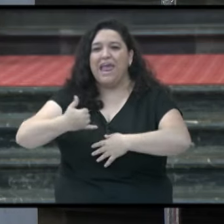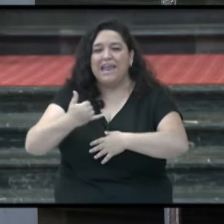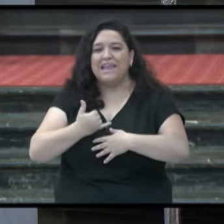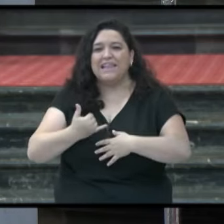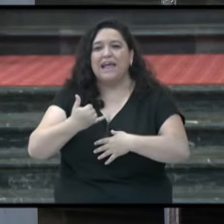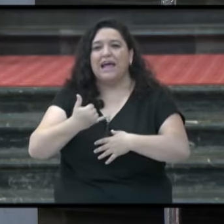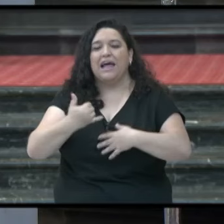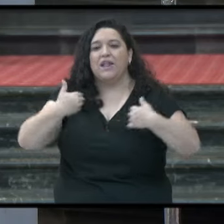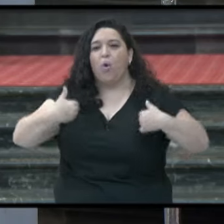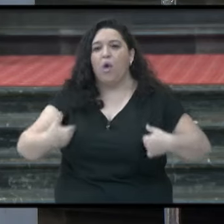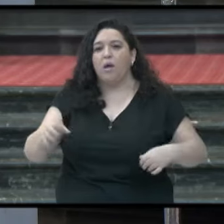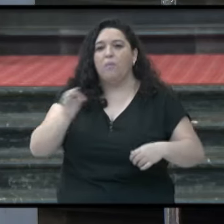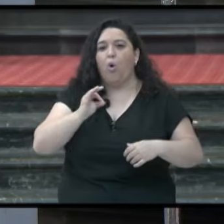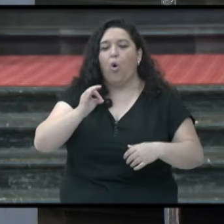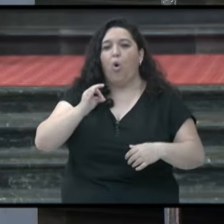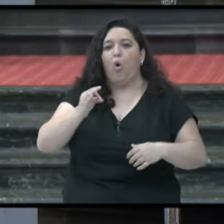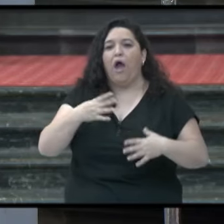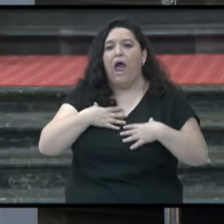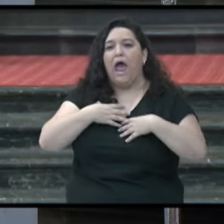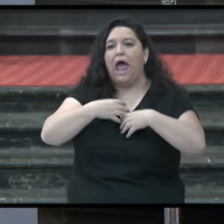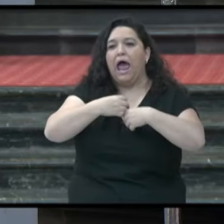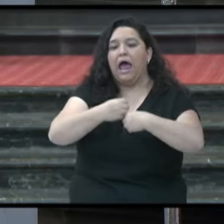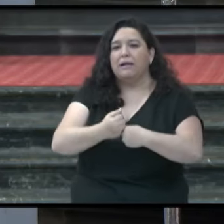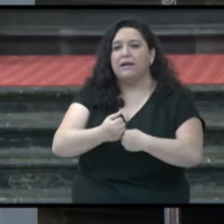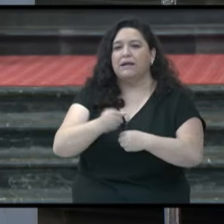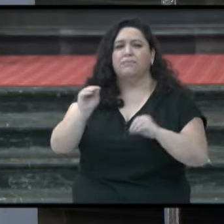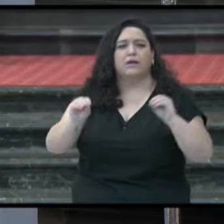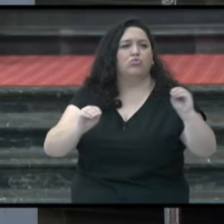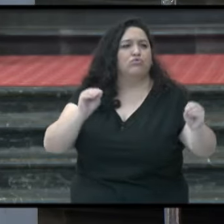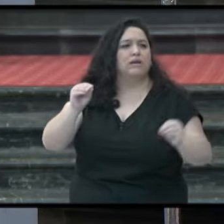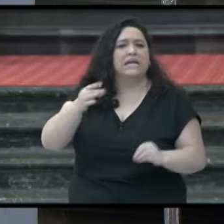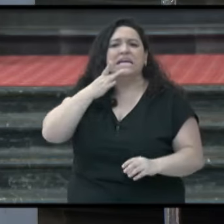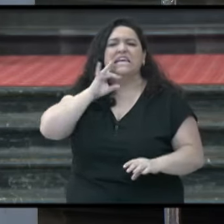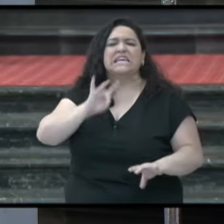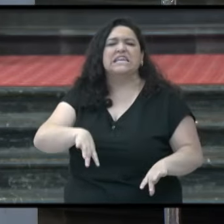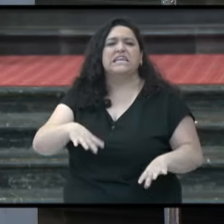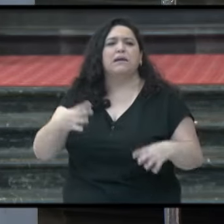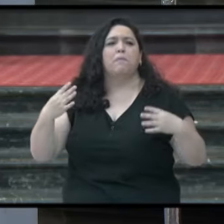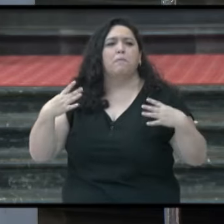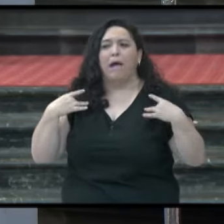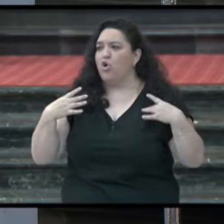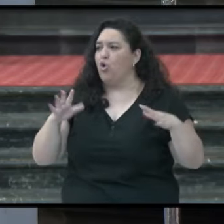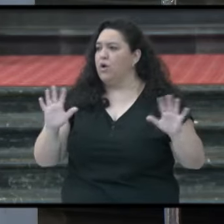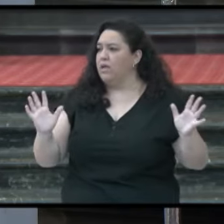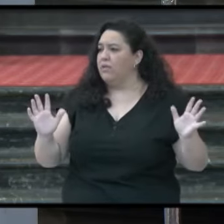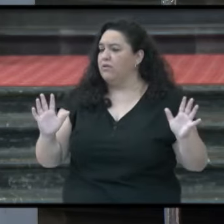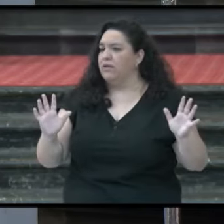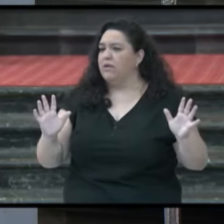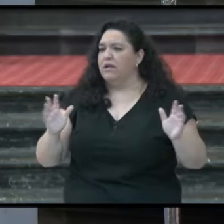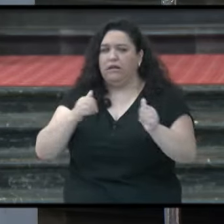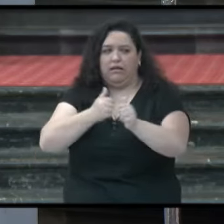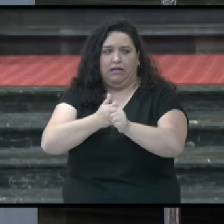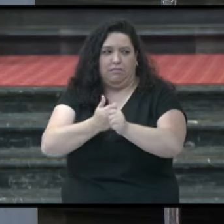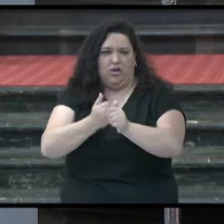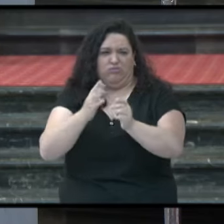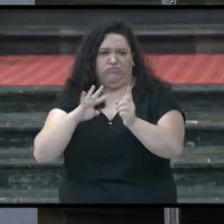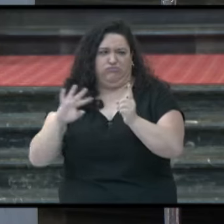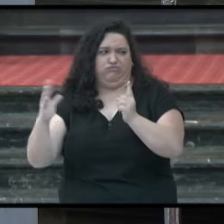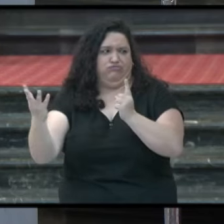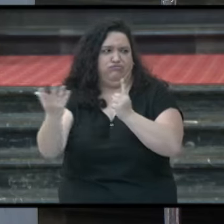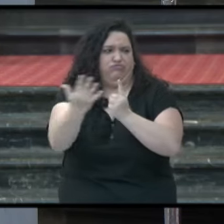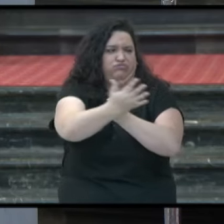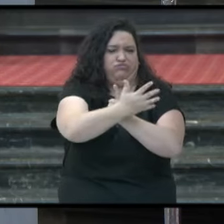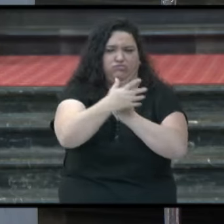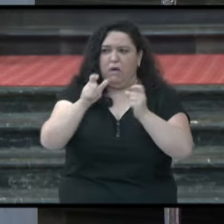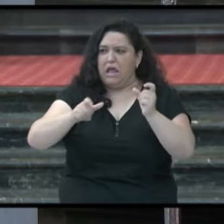alma, pregunta, ¿quién me ha tocado? Y el evangelista subraya, pero si estaba apretujado